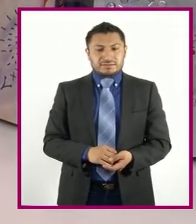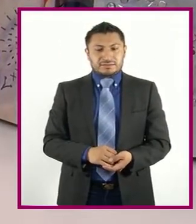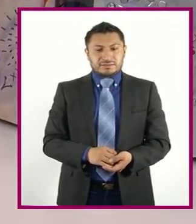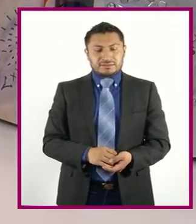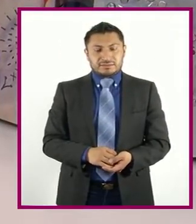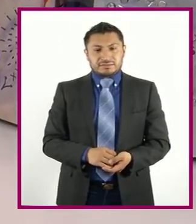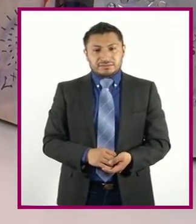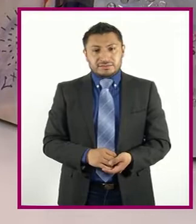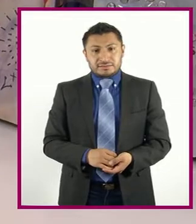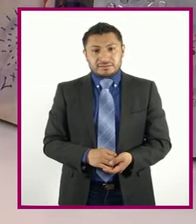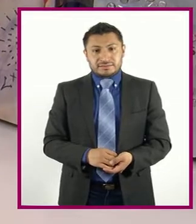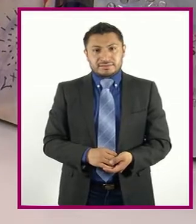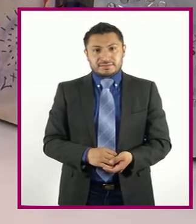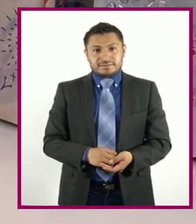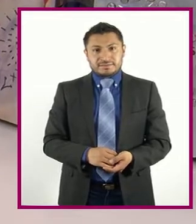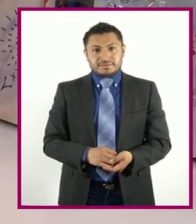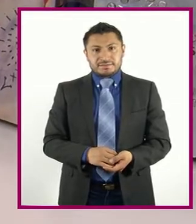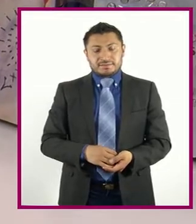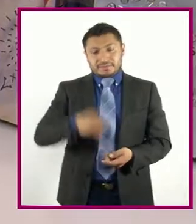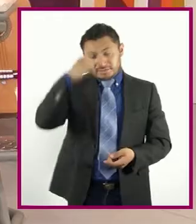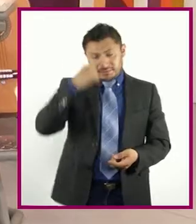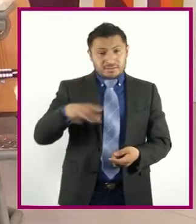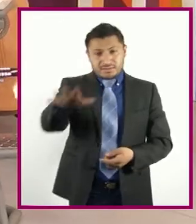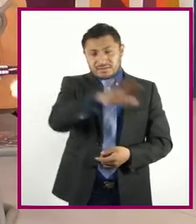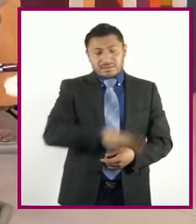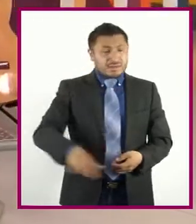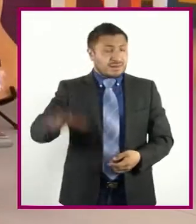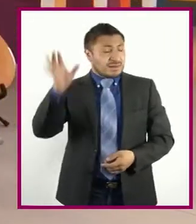Y para que Todos escuchen Bien